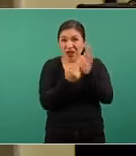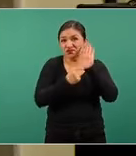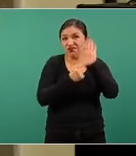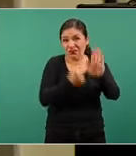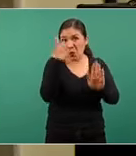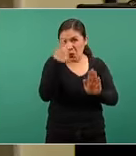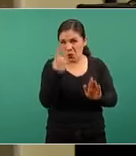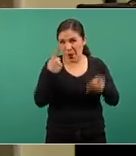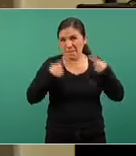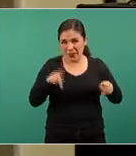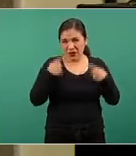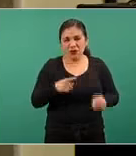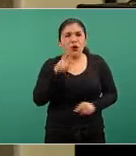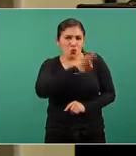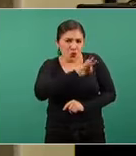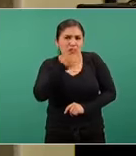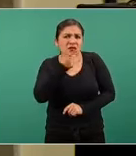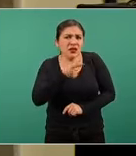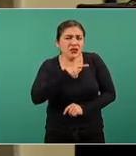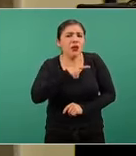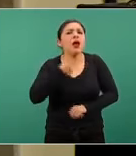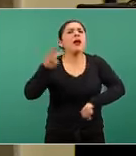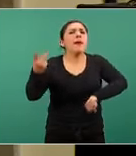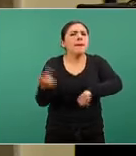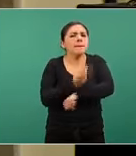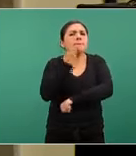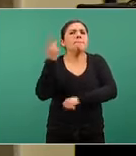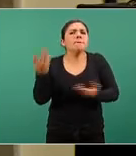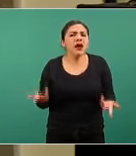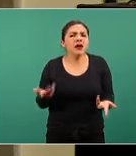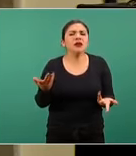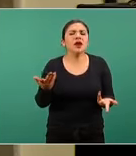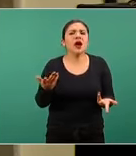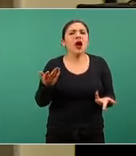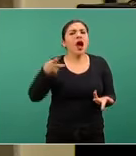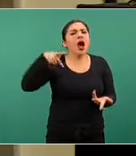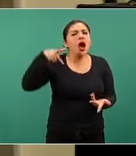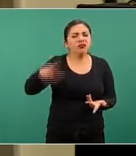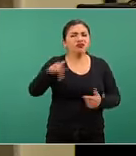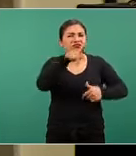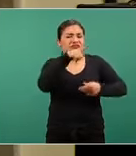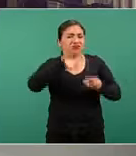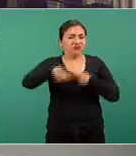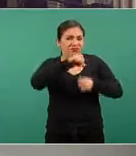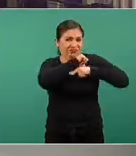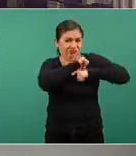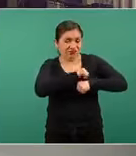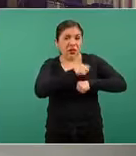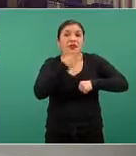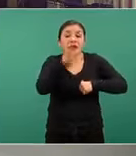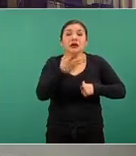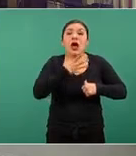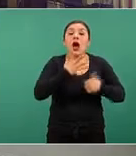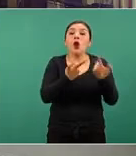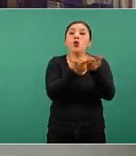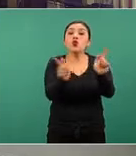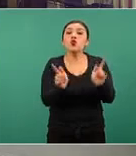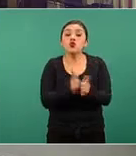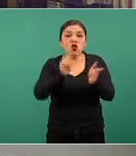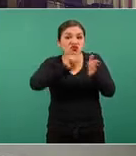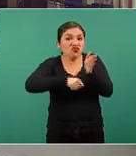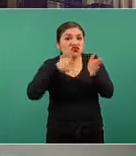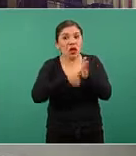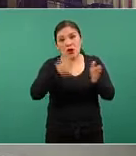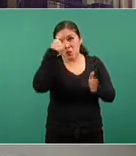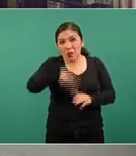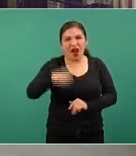si nos pudieran comentar qué pasa en el ámbito de las autoridades, habían dicho que tienen un grupo técnico